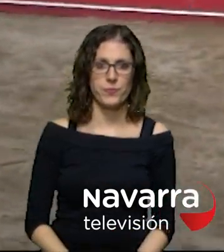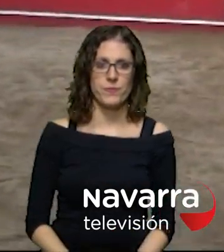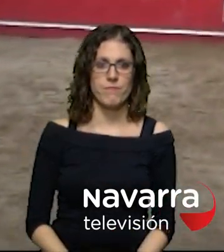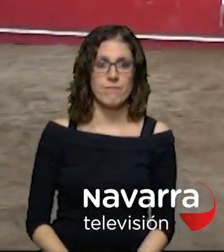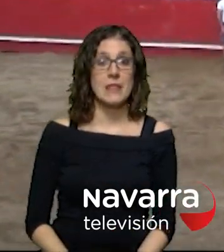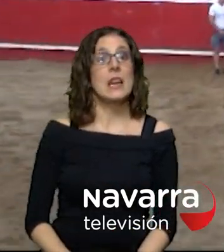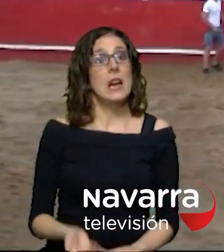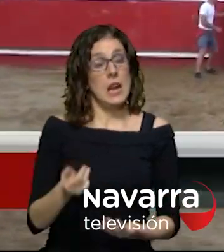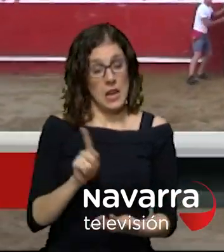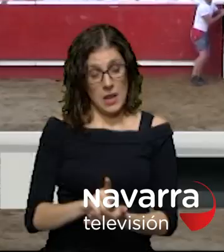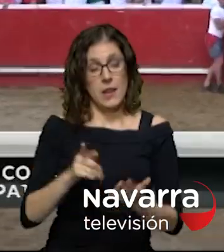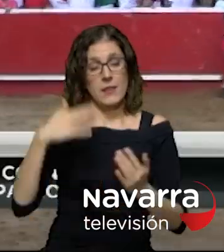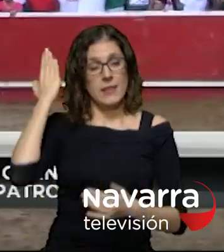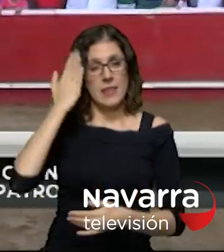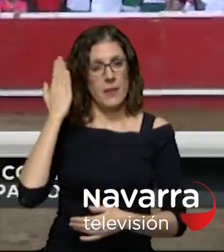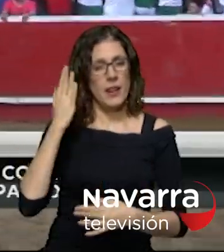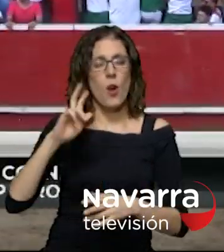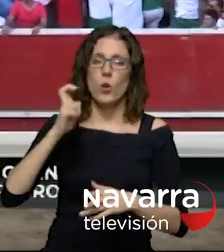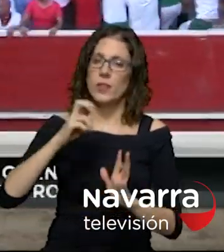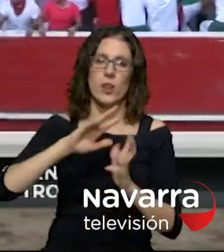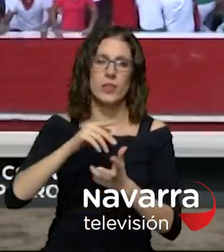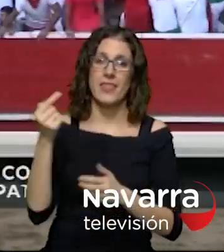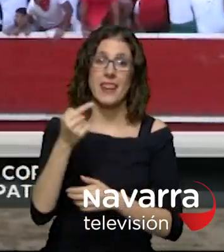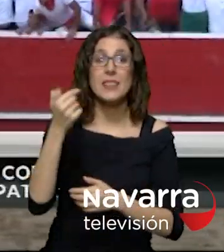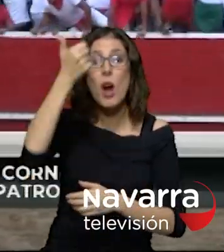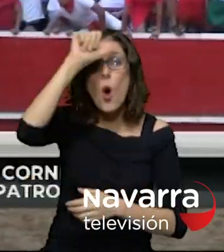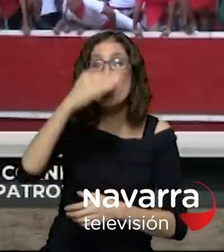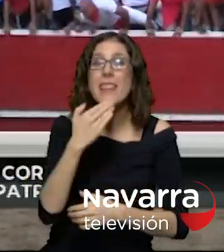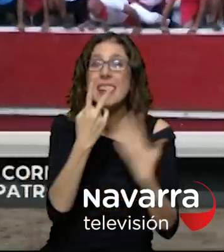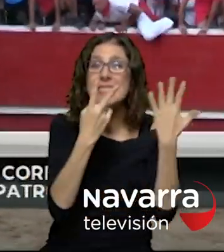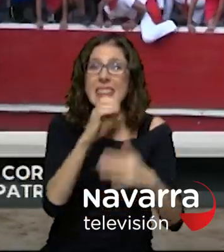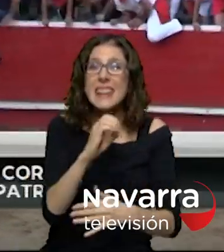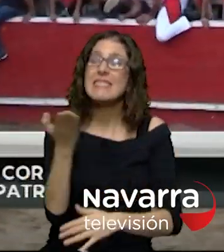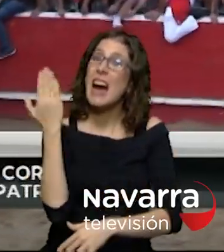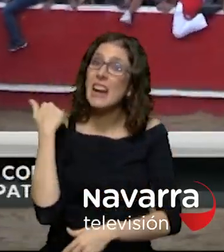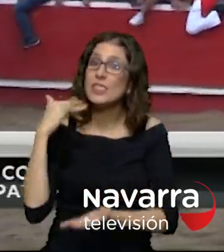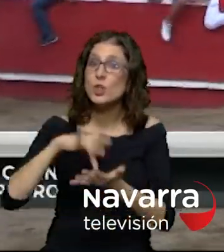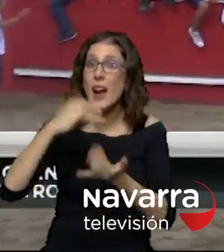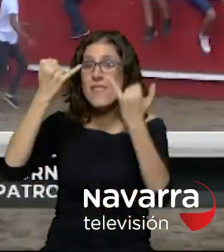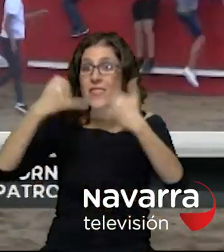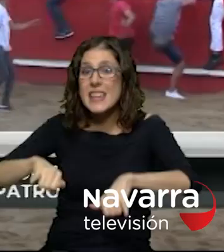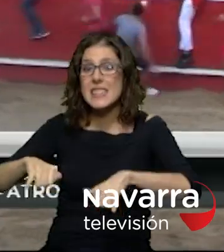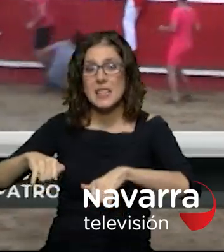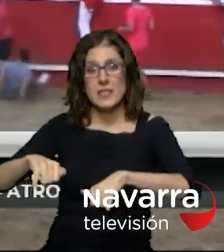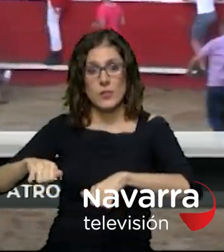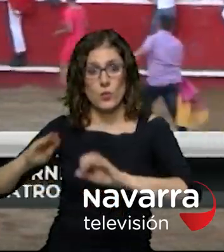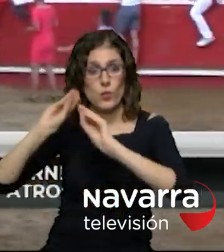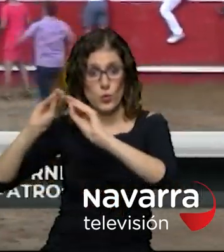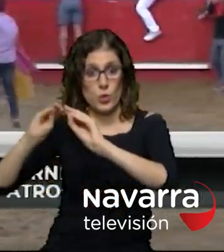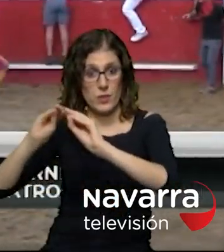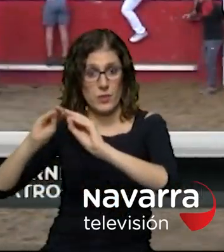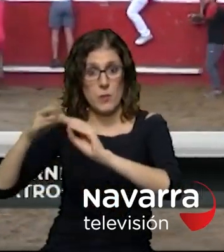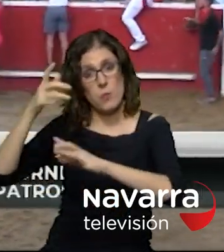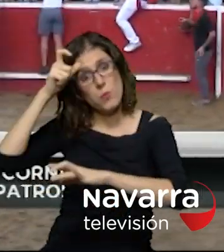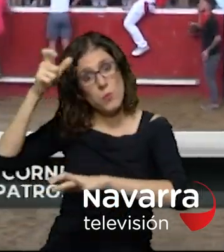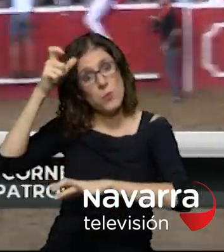volviendo a navarra hemos conocido otra noticia trágica el hombre de 70 años cogido por un toro durante las siestas patronales de cortes como recordarán en